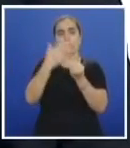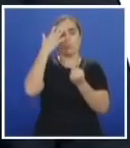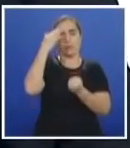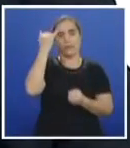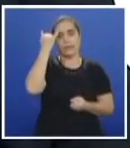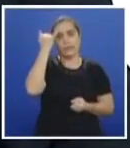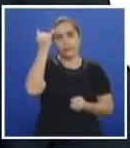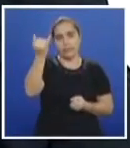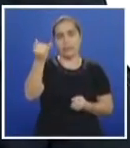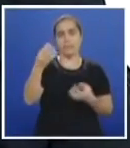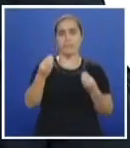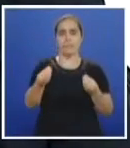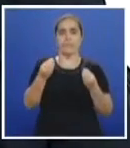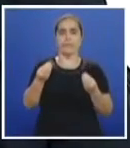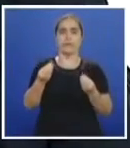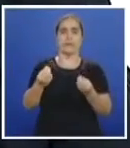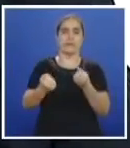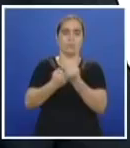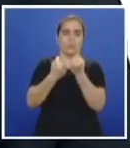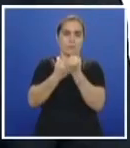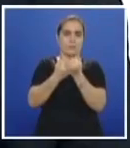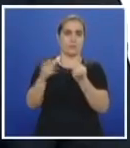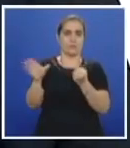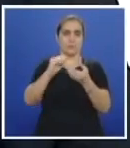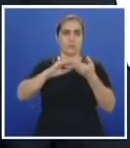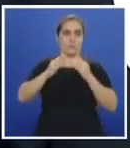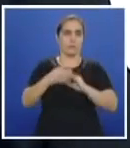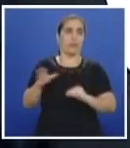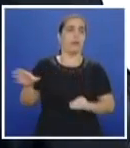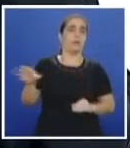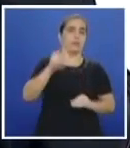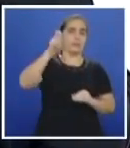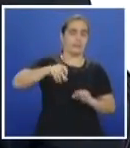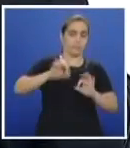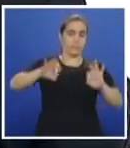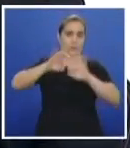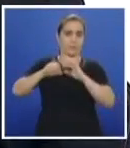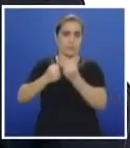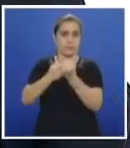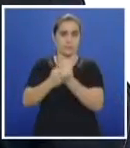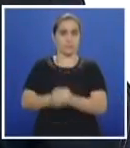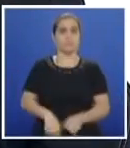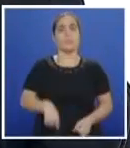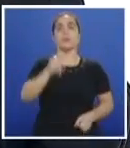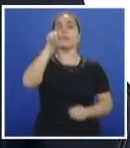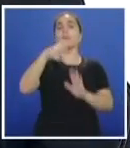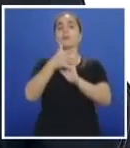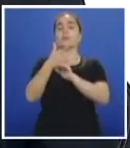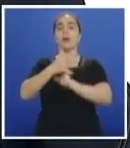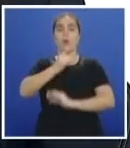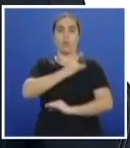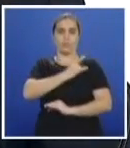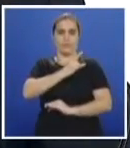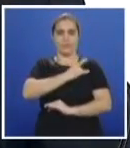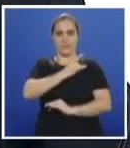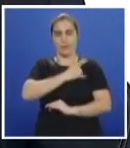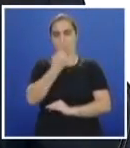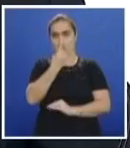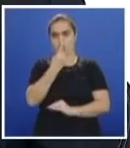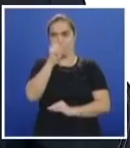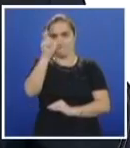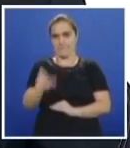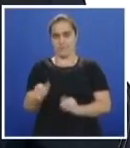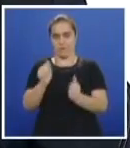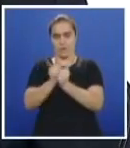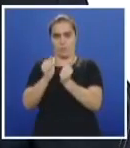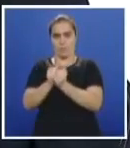iniciativa que se hace para el bien de la comunidad y todos se tienen que poner un granito de arena. Mire, precisamente de una de las universidades nos acompaña Néstor Tobar, él es